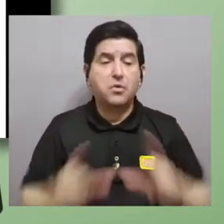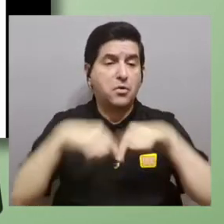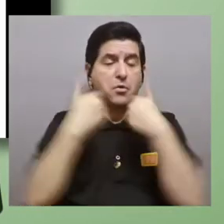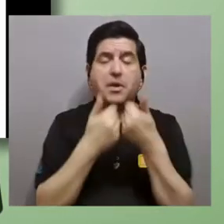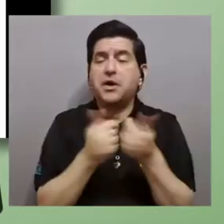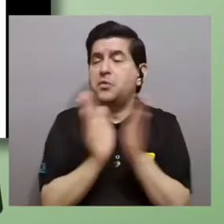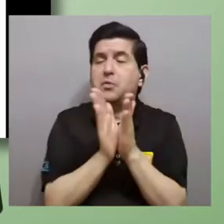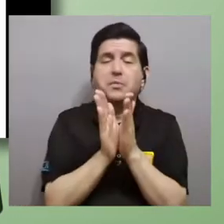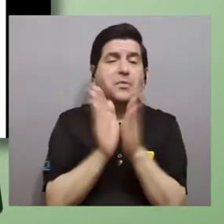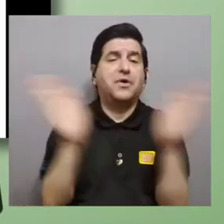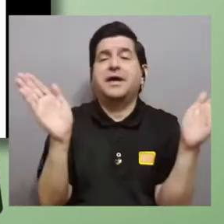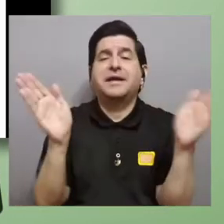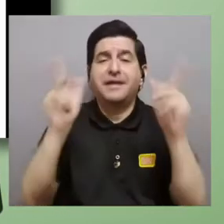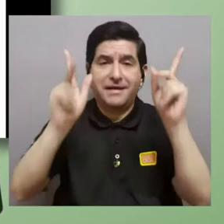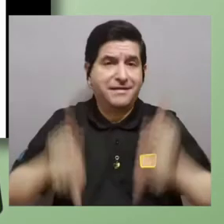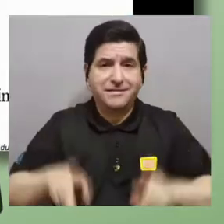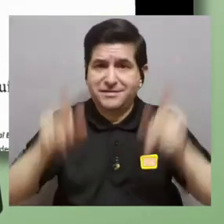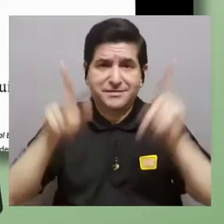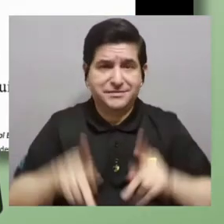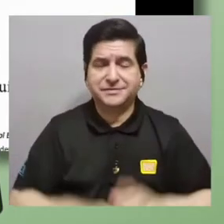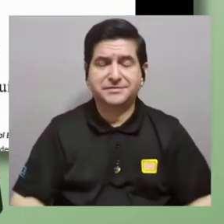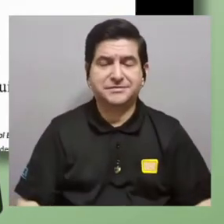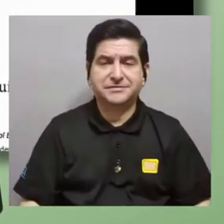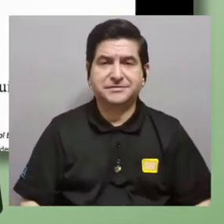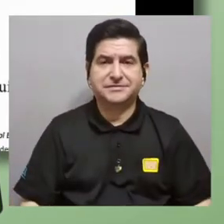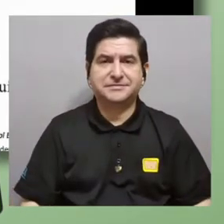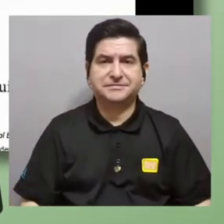contingente muy grande de personas